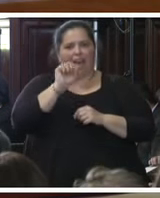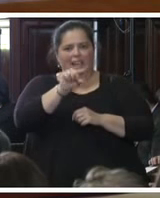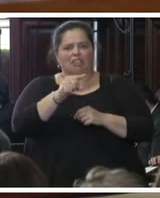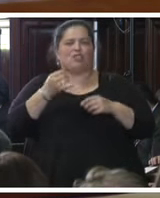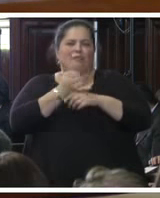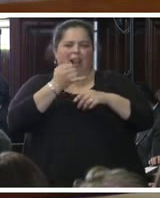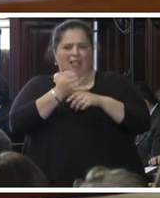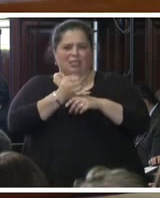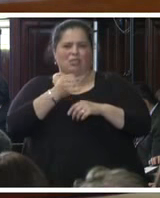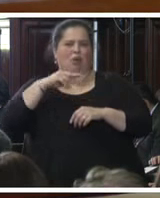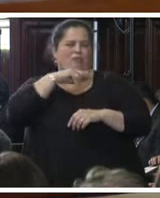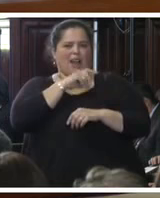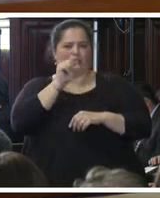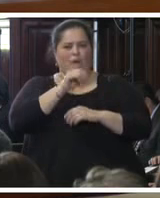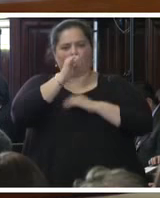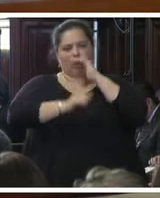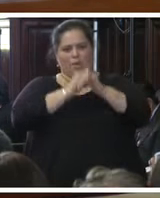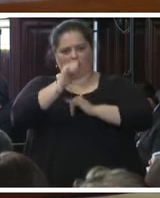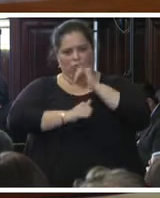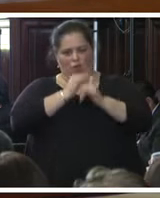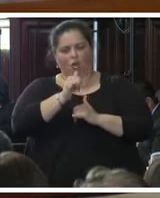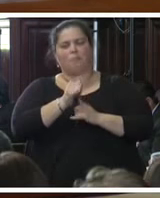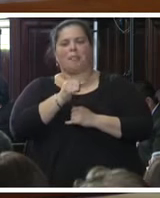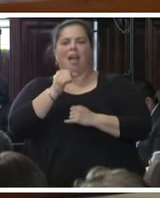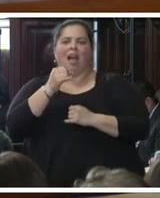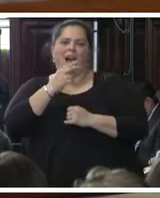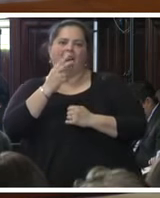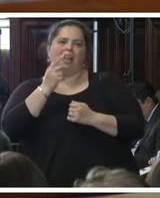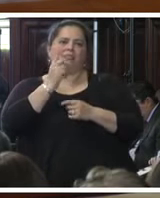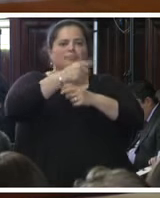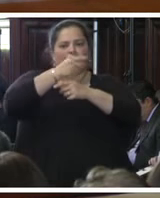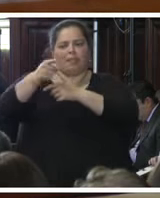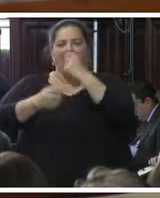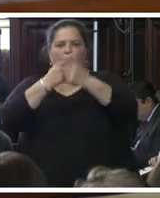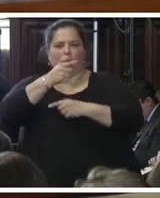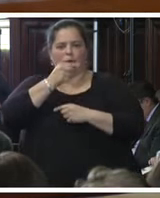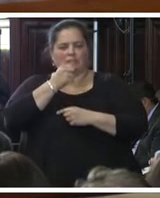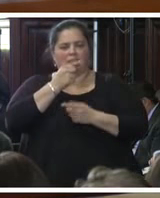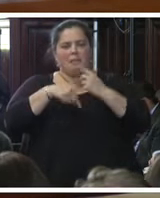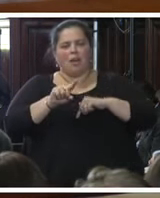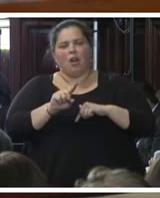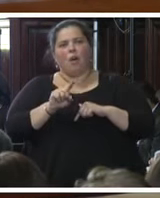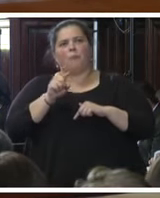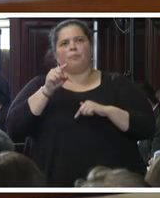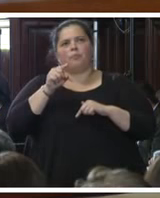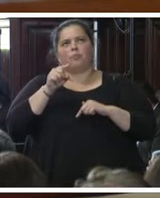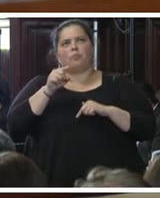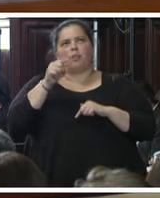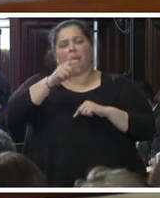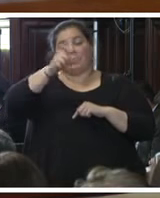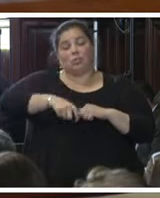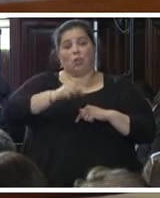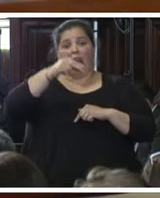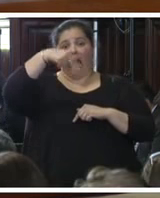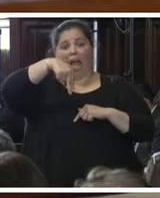acusó a algunos policías, pero se ha omitido ejercer acción penal contra Javier Duarte Núñez, quien fuera director de seguridad pública en la fecha en que